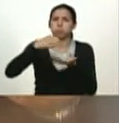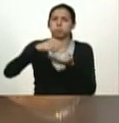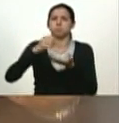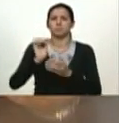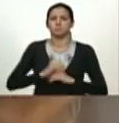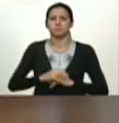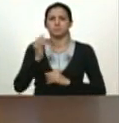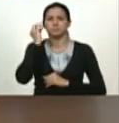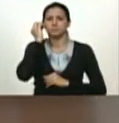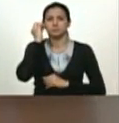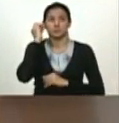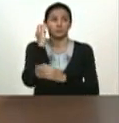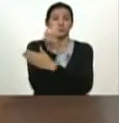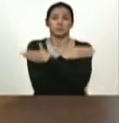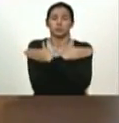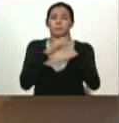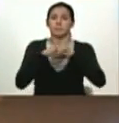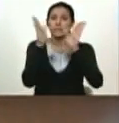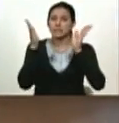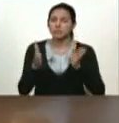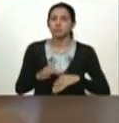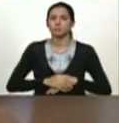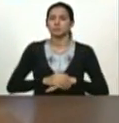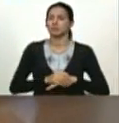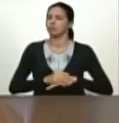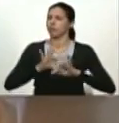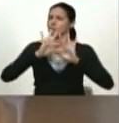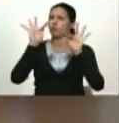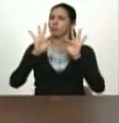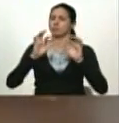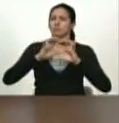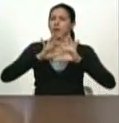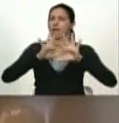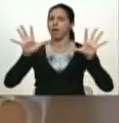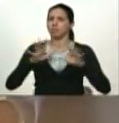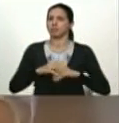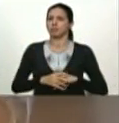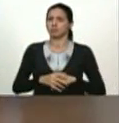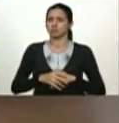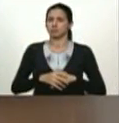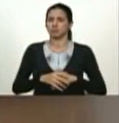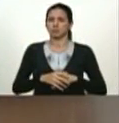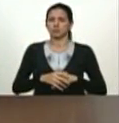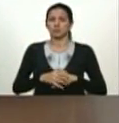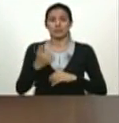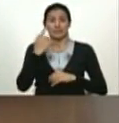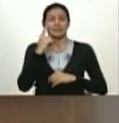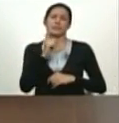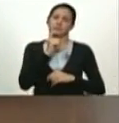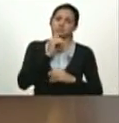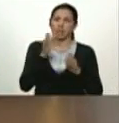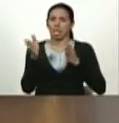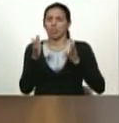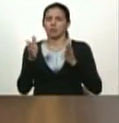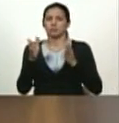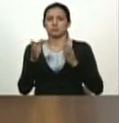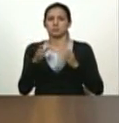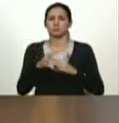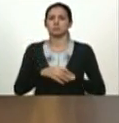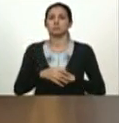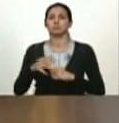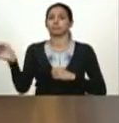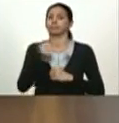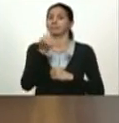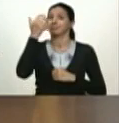es un ministerio de agricultura con una superestructura de repente es difícil atender yo creo bueno estoy poniendo tres cuartos guates